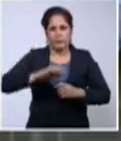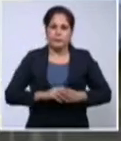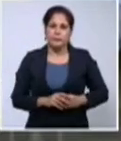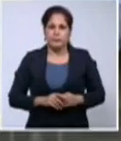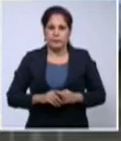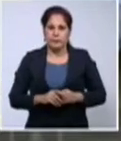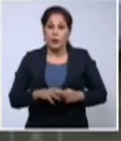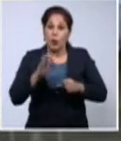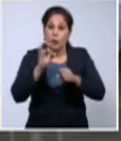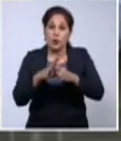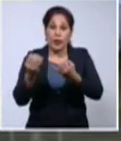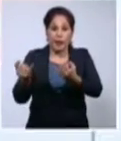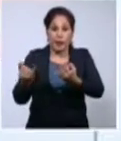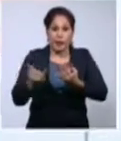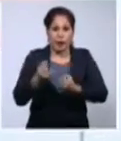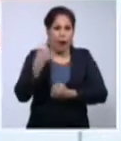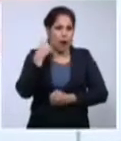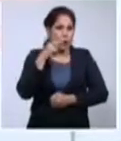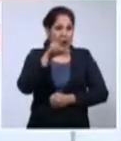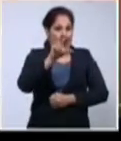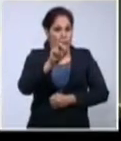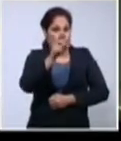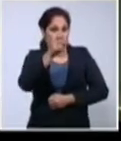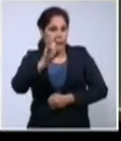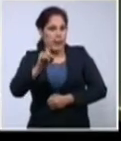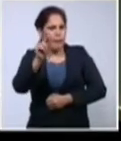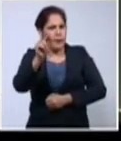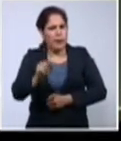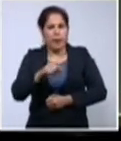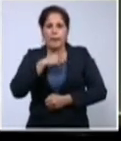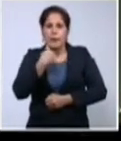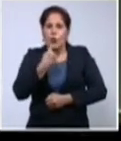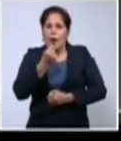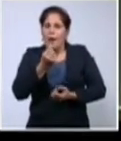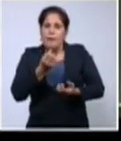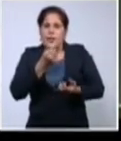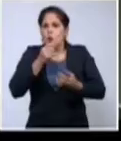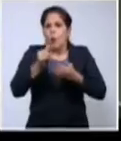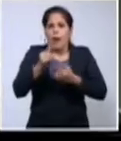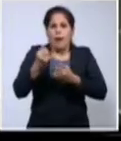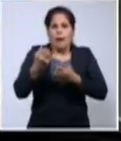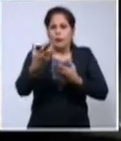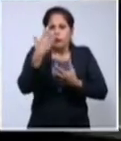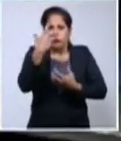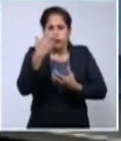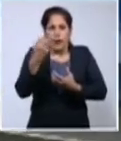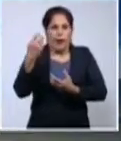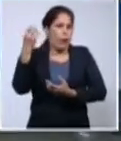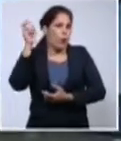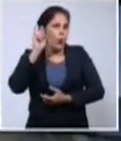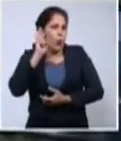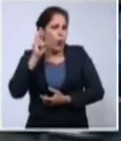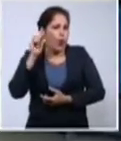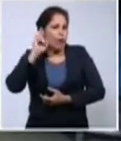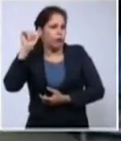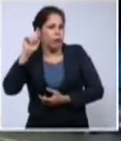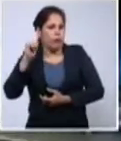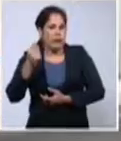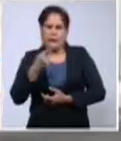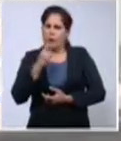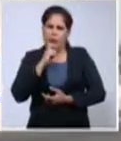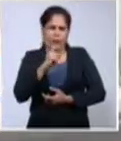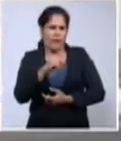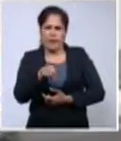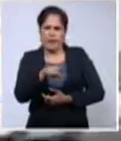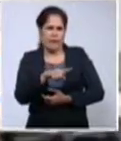Desde que se informara en 2016 sobre el primer caso de víctima estadounidense de supuesto ataque sónico en La Habana, son muchas las incongruencias y